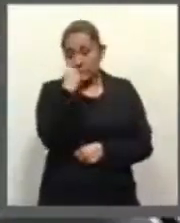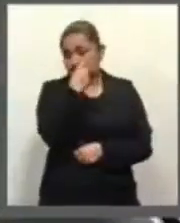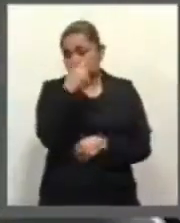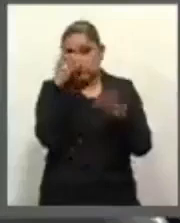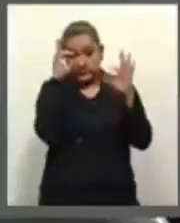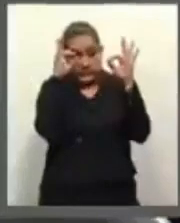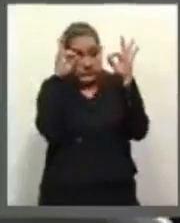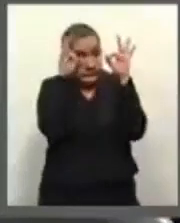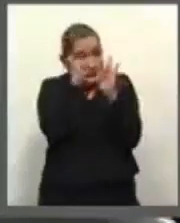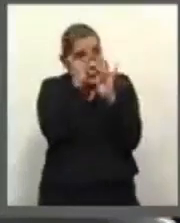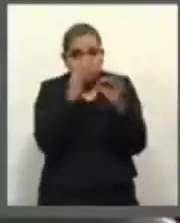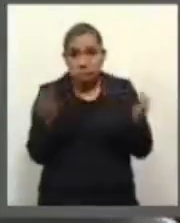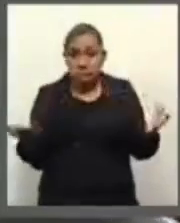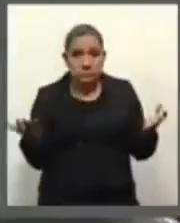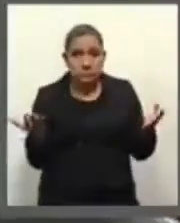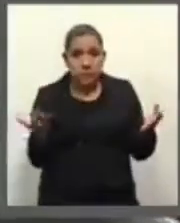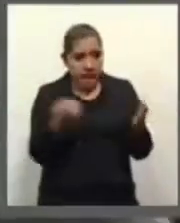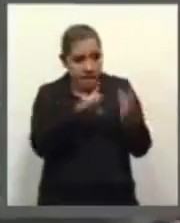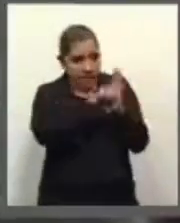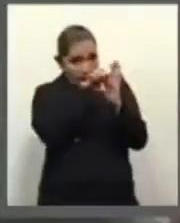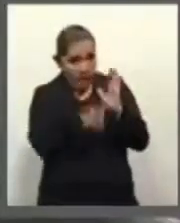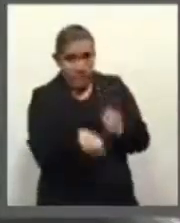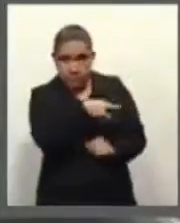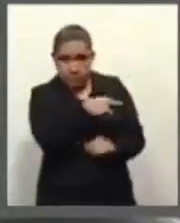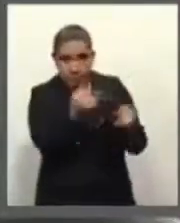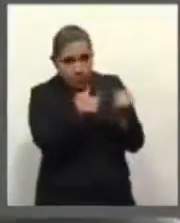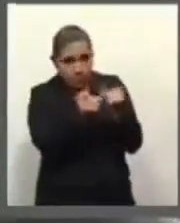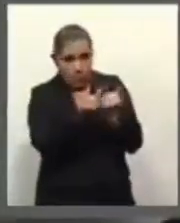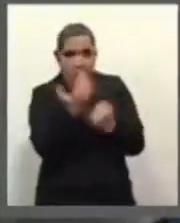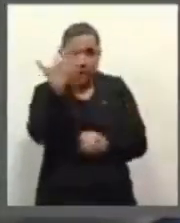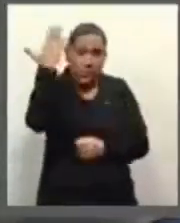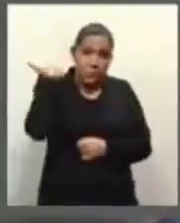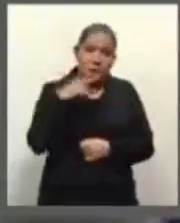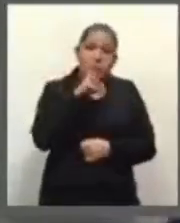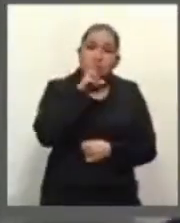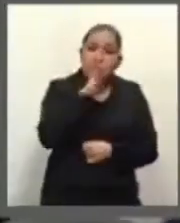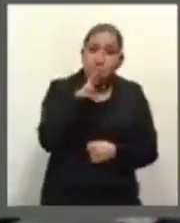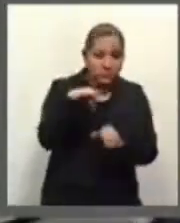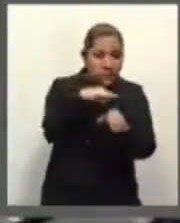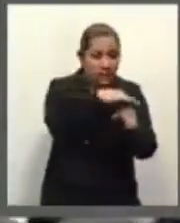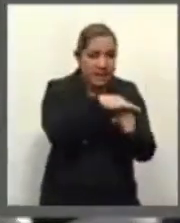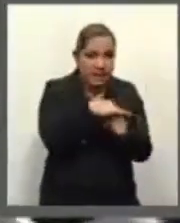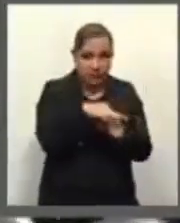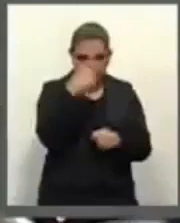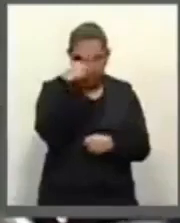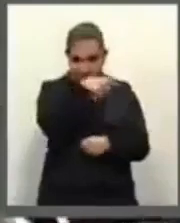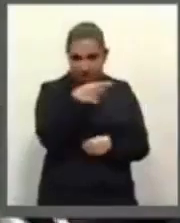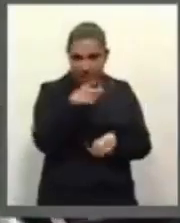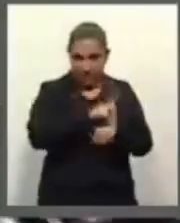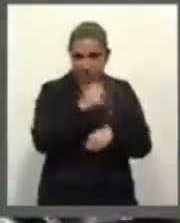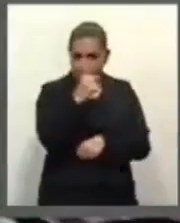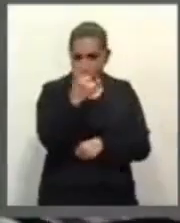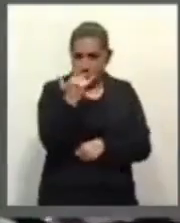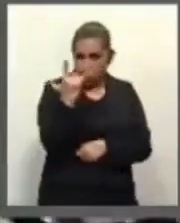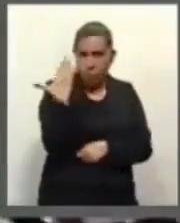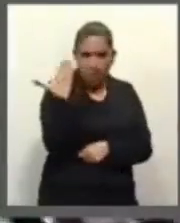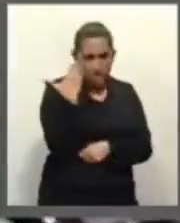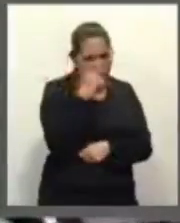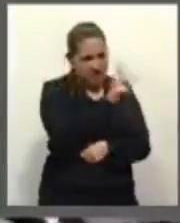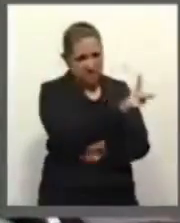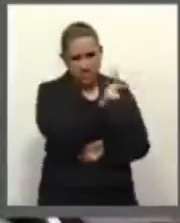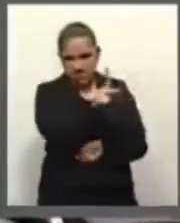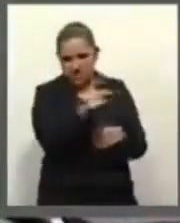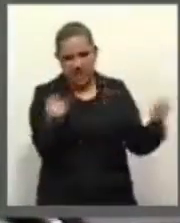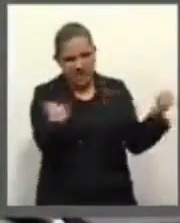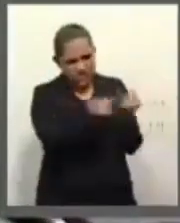electorales que tuvieron el primero de julio. Así de patético se oyen todos ustedes. El